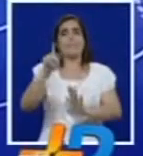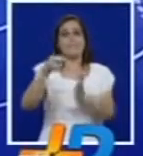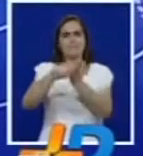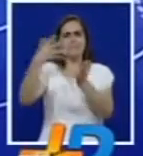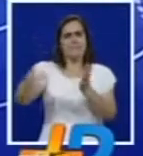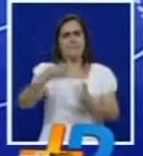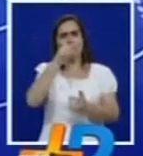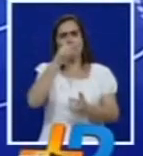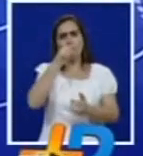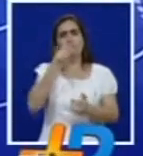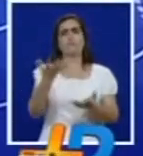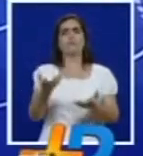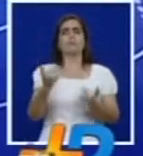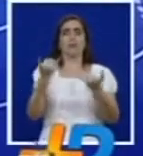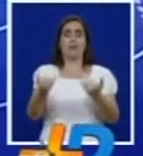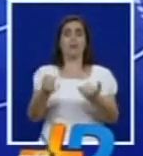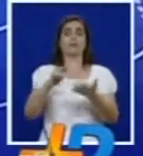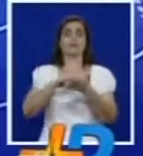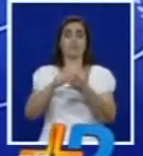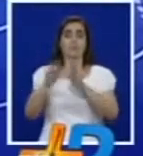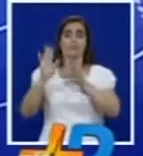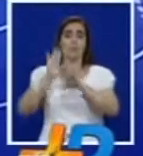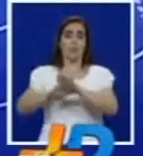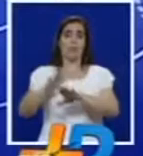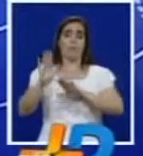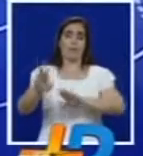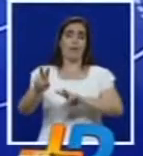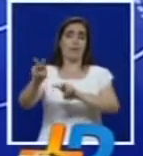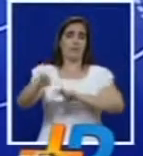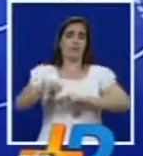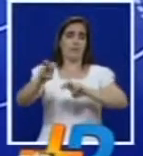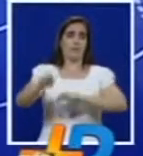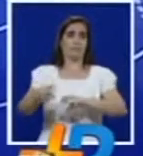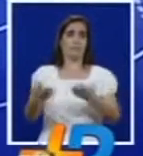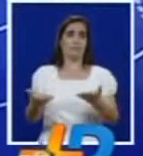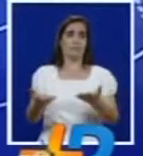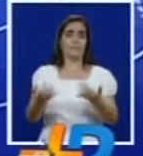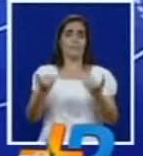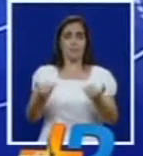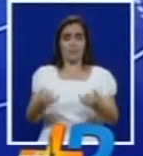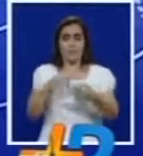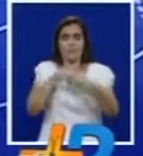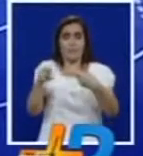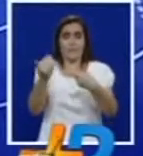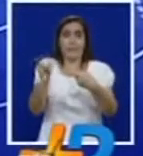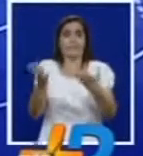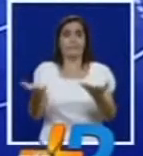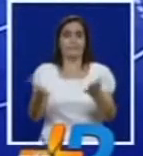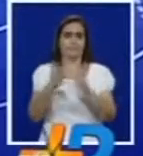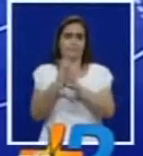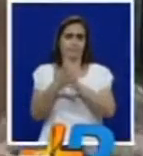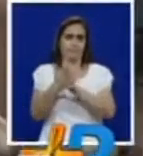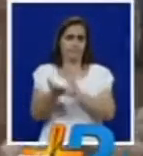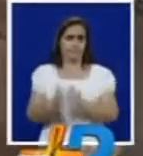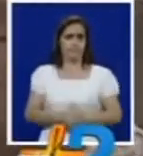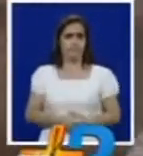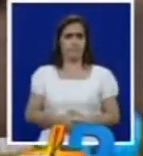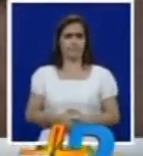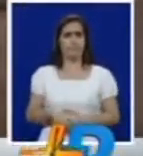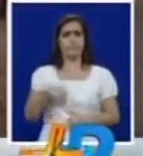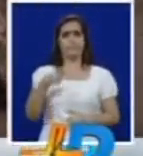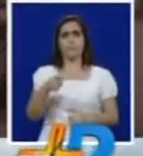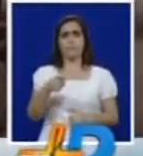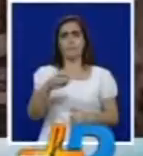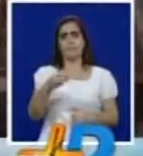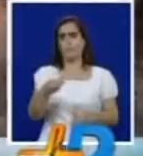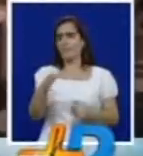la canasta familiar son algunas de las consecuencias más graves del paro agrario que completa una semana. Esperanza Vivas con el informe. El